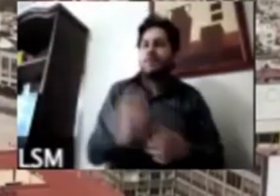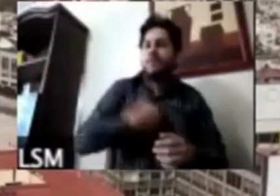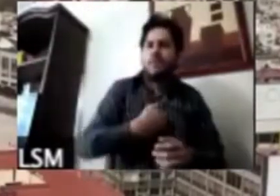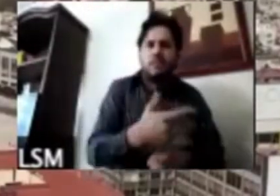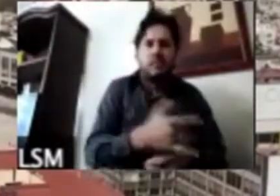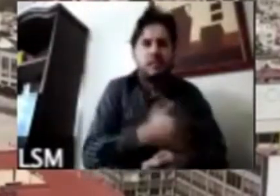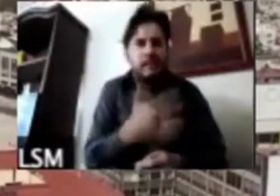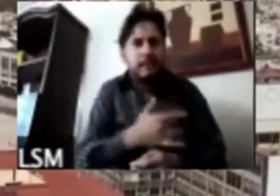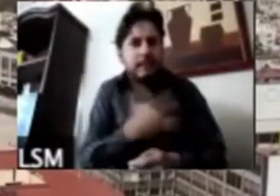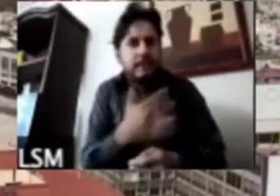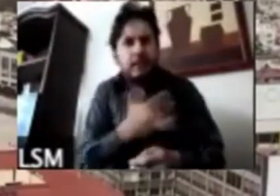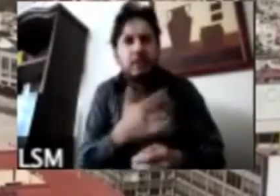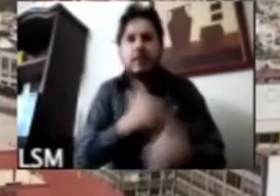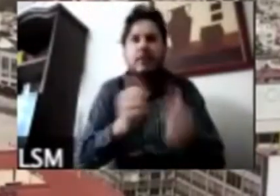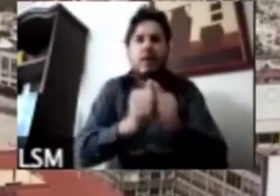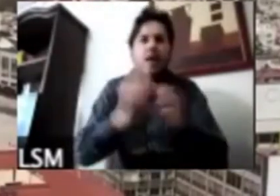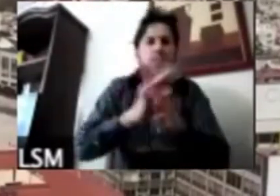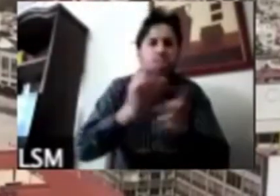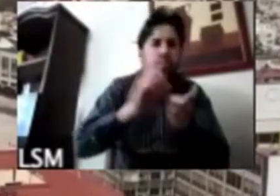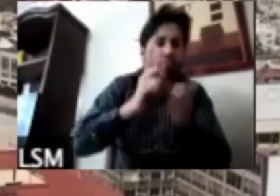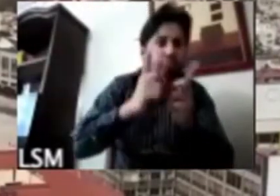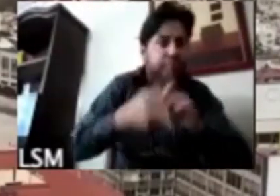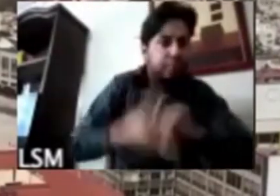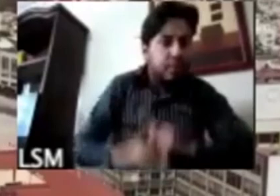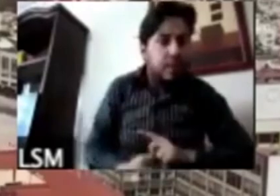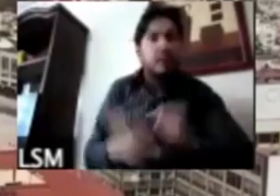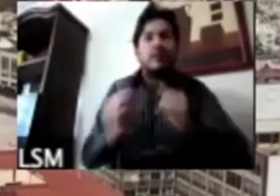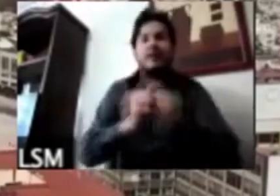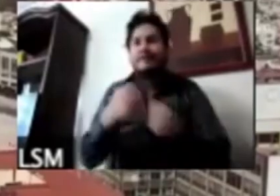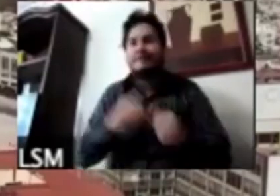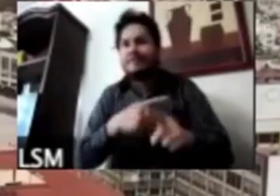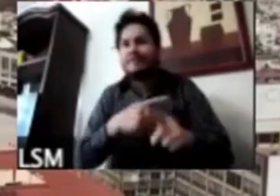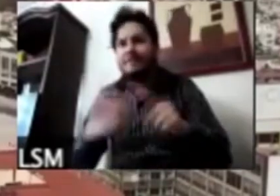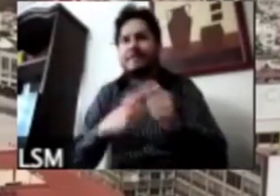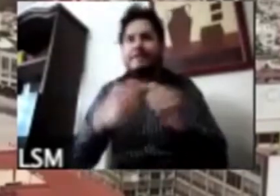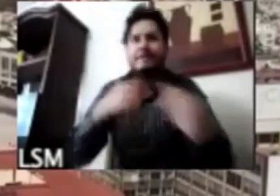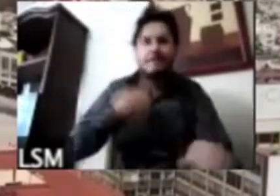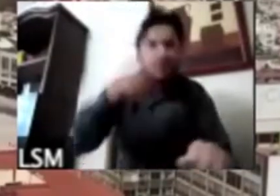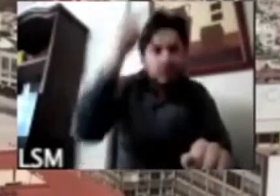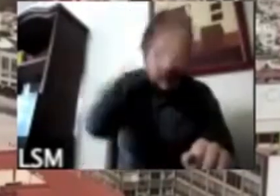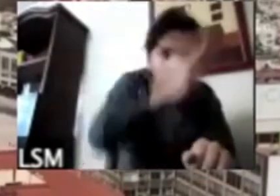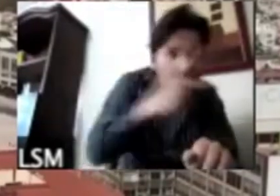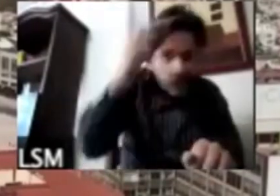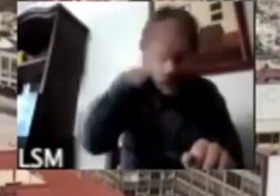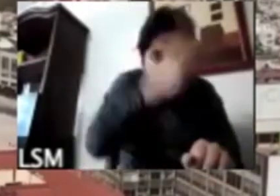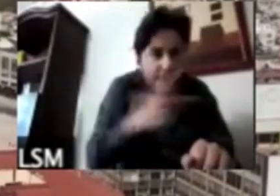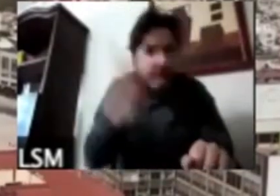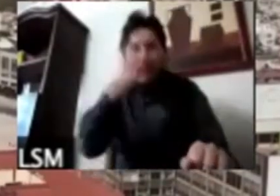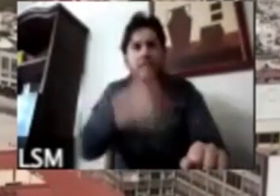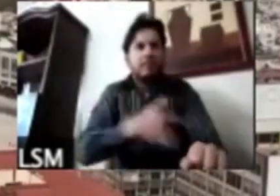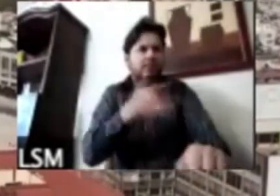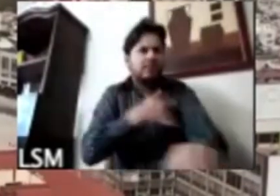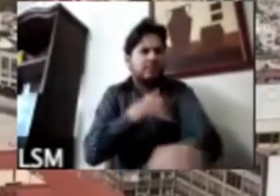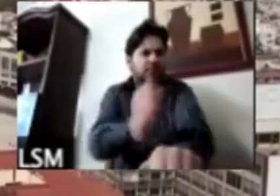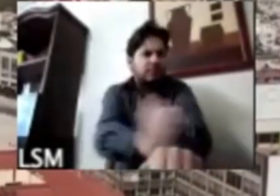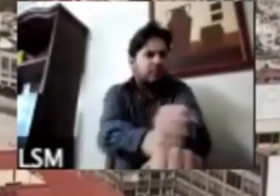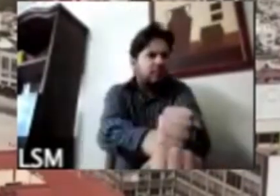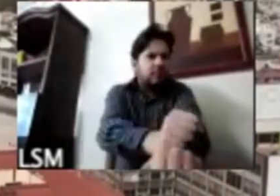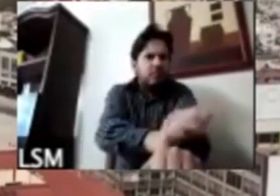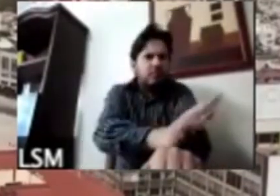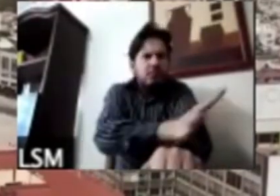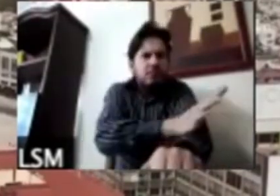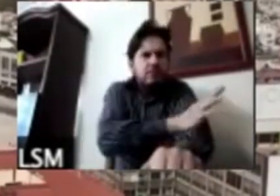depresión social y de inseguridad y psicológica para irnos también a la parte emotiva esto apenas